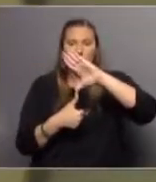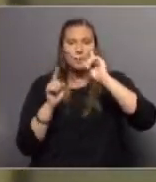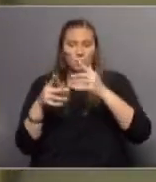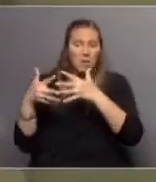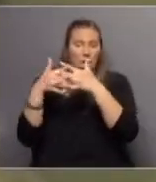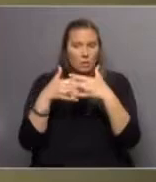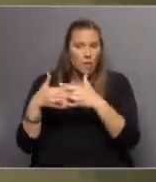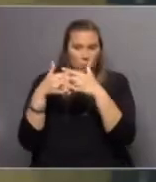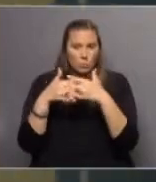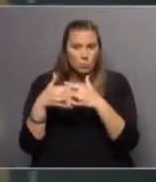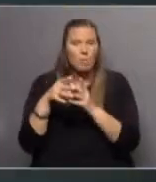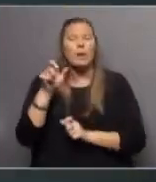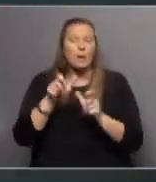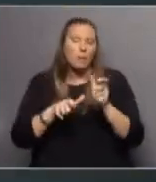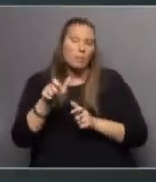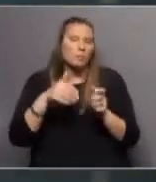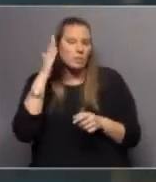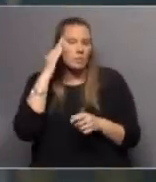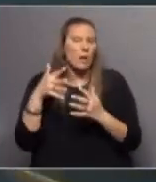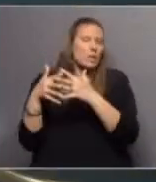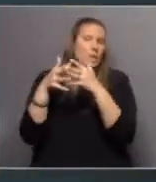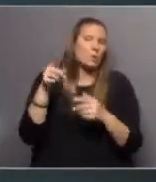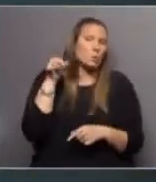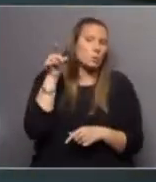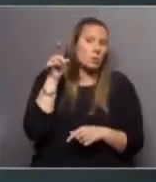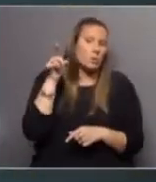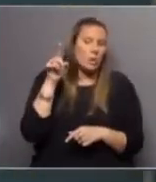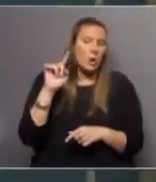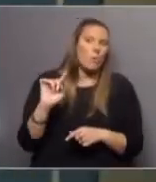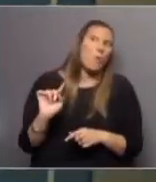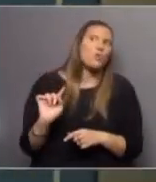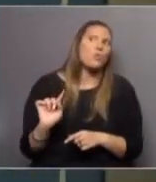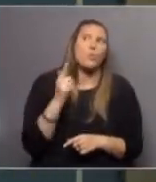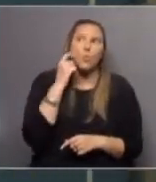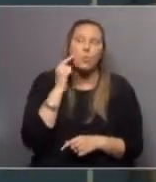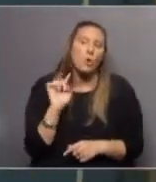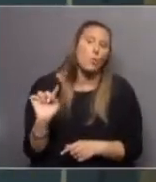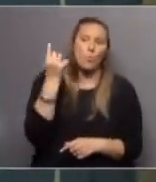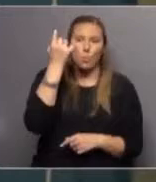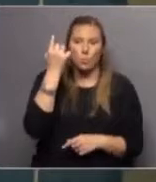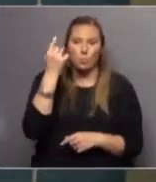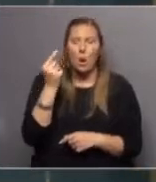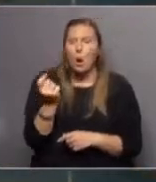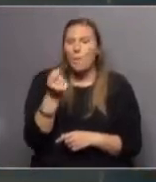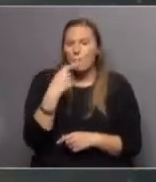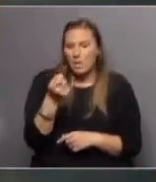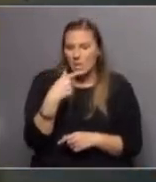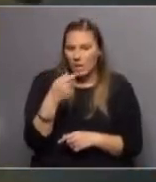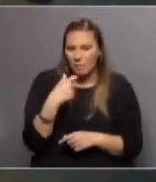Unidos que para que la audiencia entienda, digamos, Estados Unidos es como la Champions League en lo que tiene que ver con los medicamentos